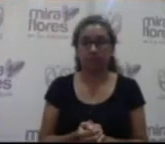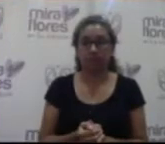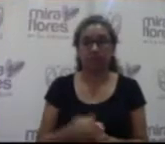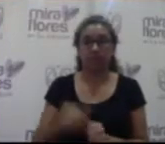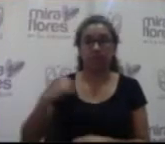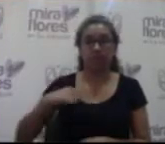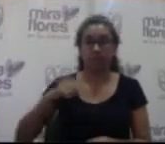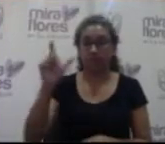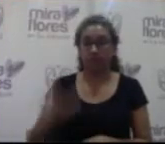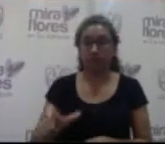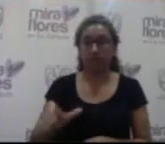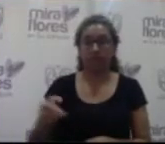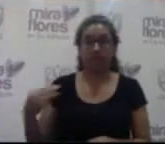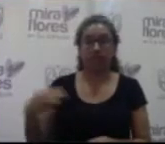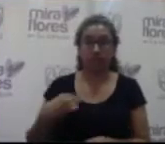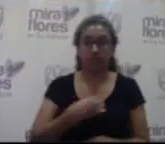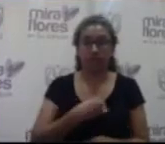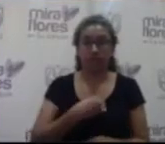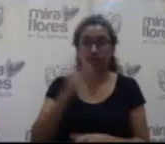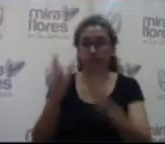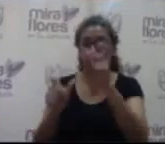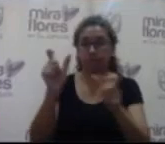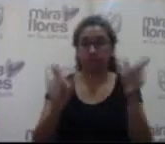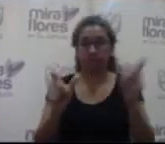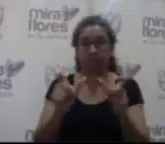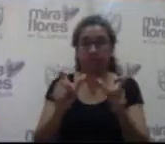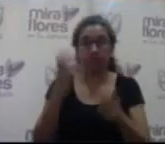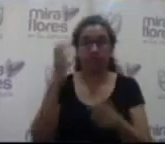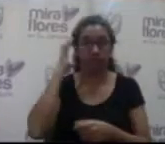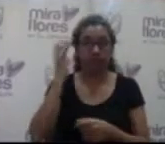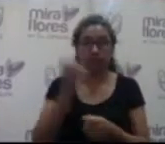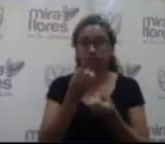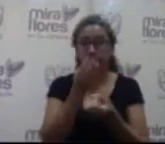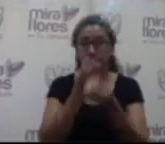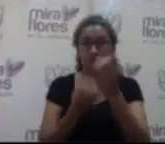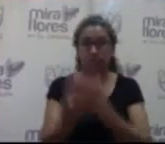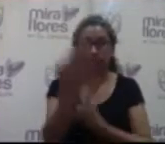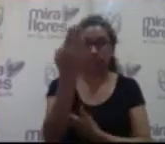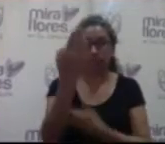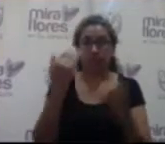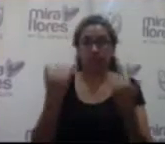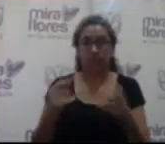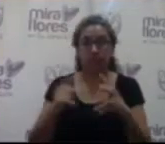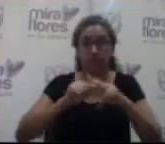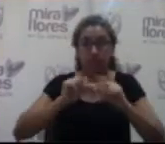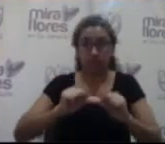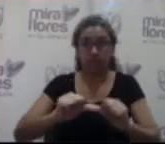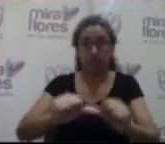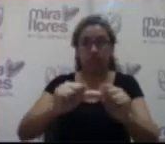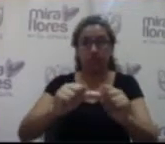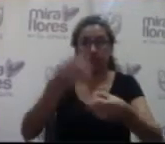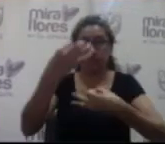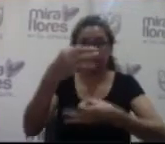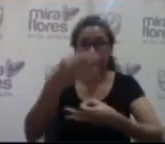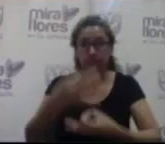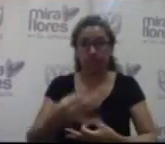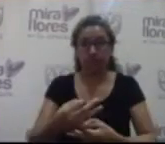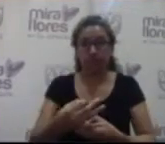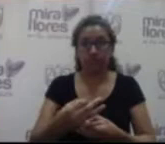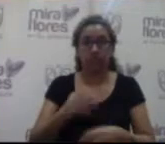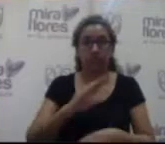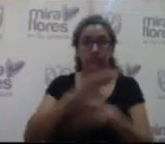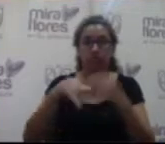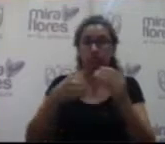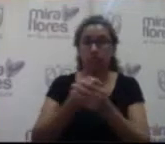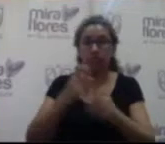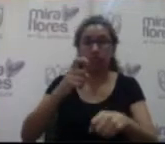Señor alcalde, señores, miembros del Consejo de Coordinación Local y Distrital, tengan ustedes muy buenos días. A continuación vamos a dar cuenta del estado de